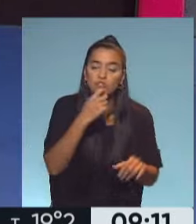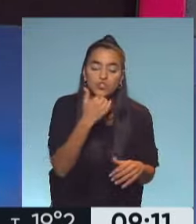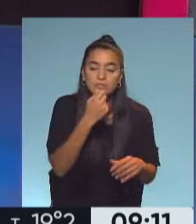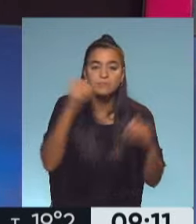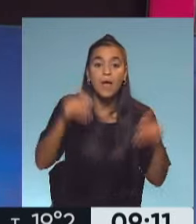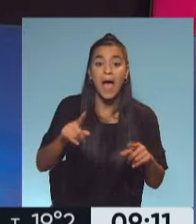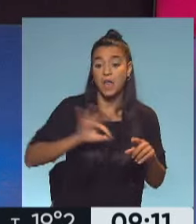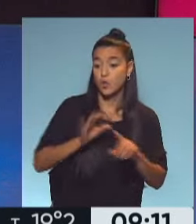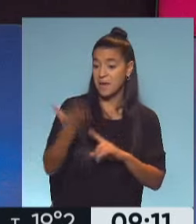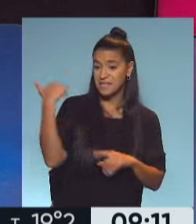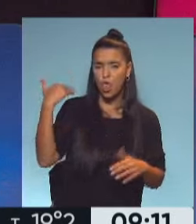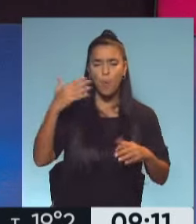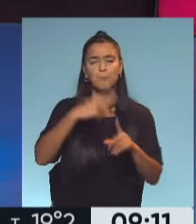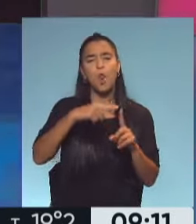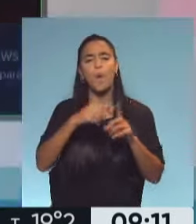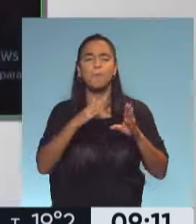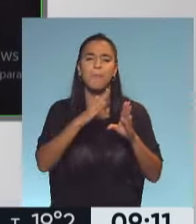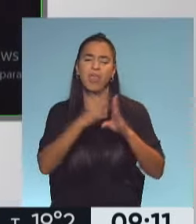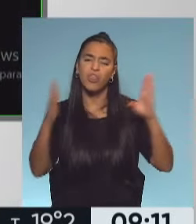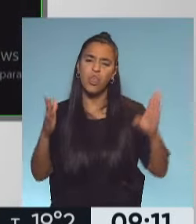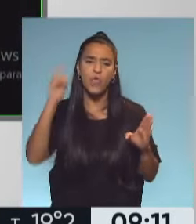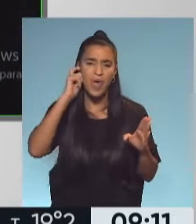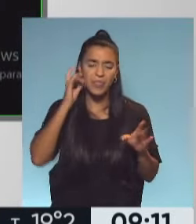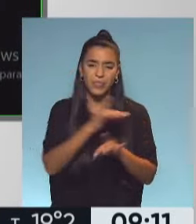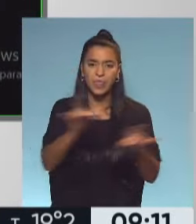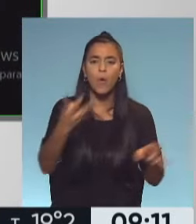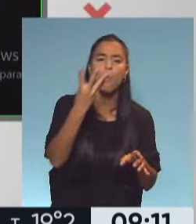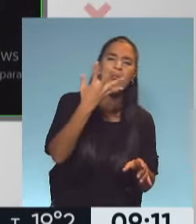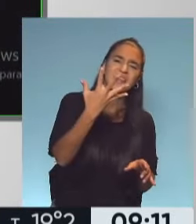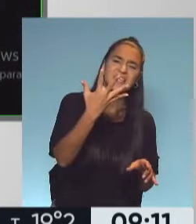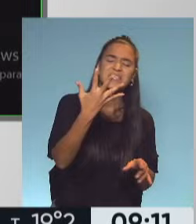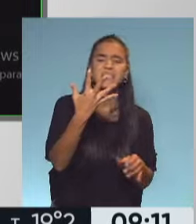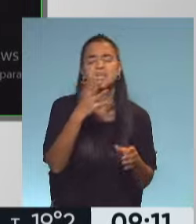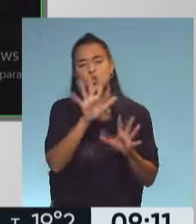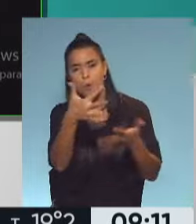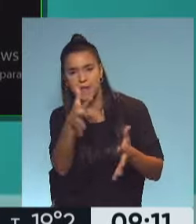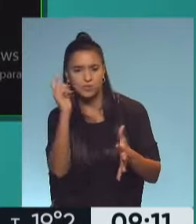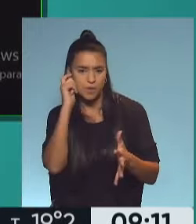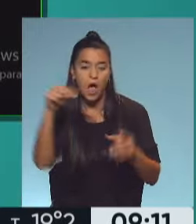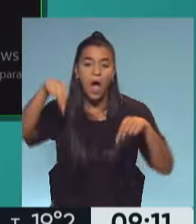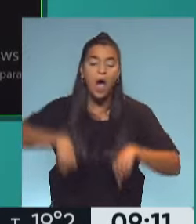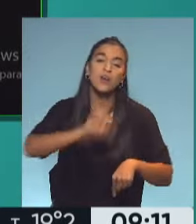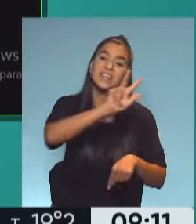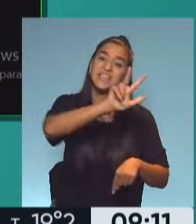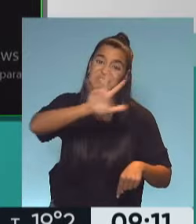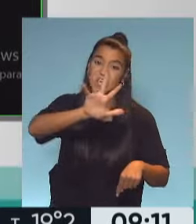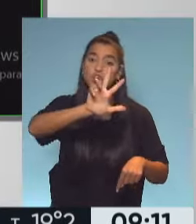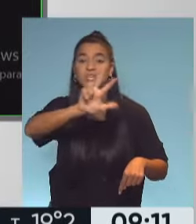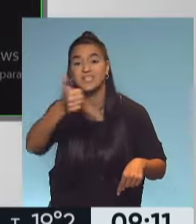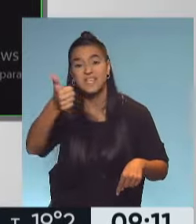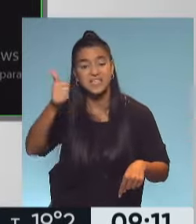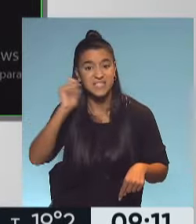El año pasado, el promedio de edad de las personas que se infectaban era 45, más o menos. Ahora bajó 35, 36.